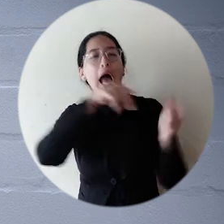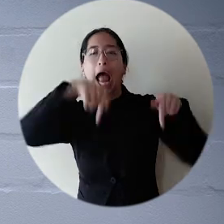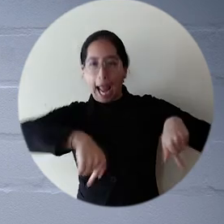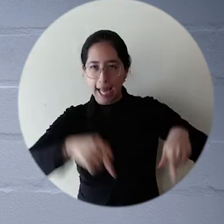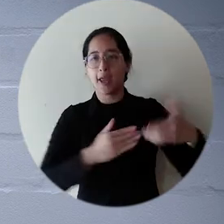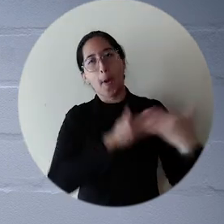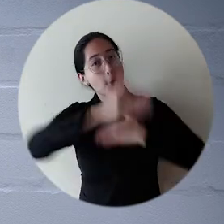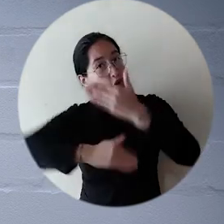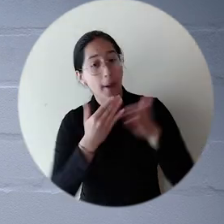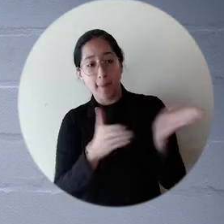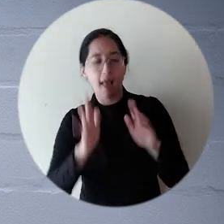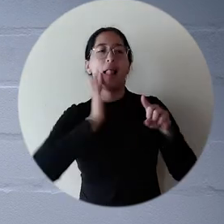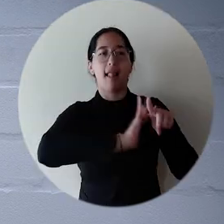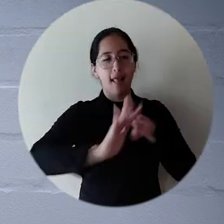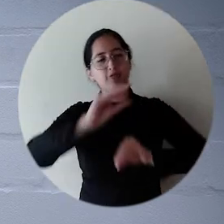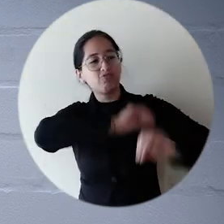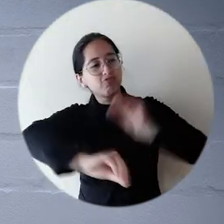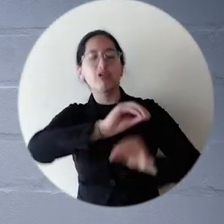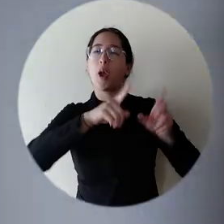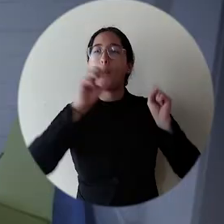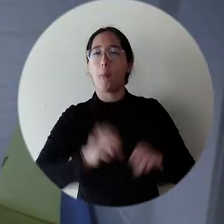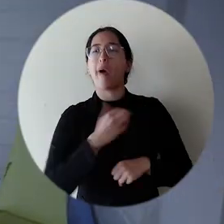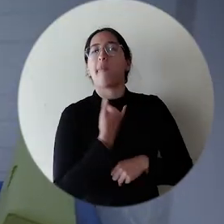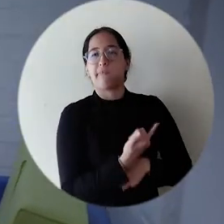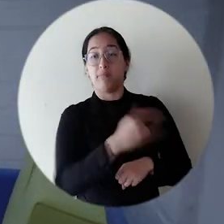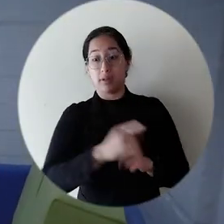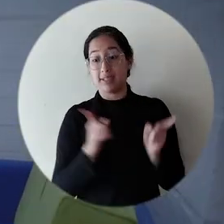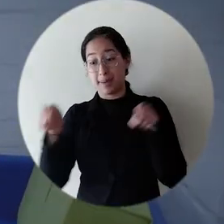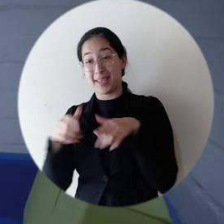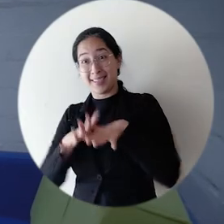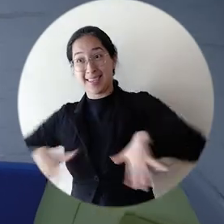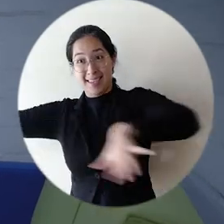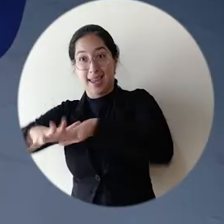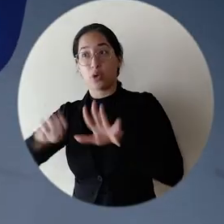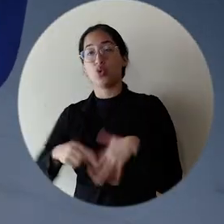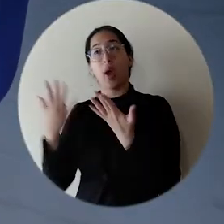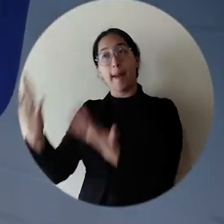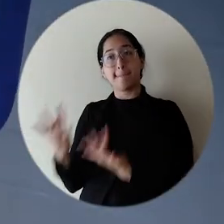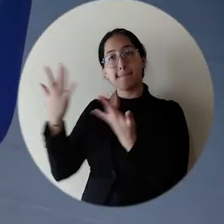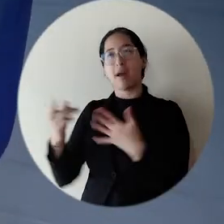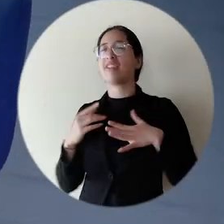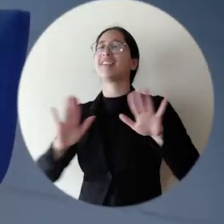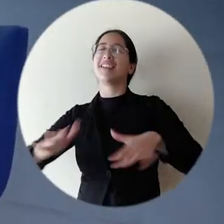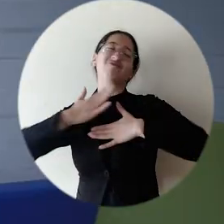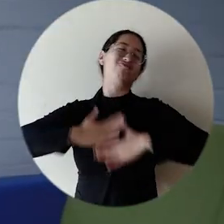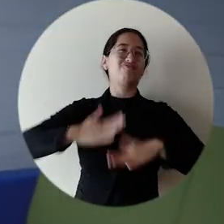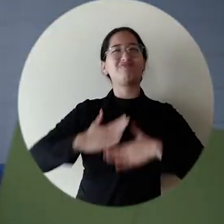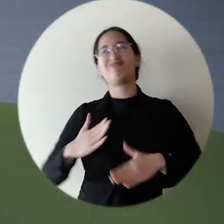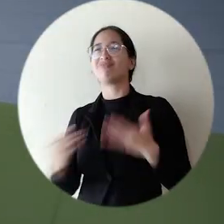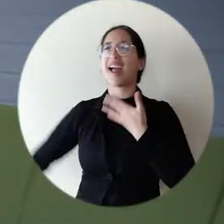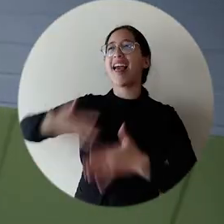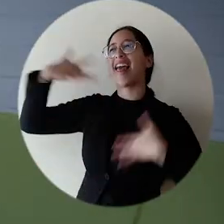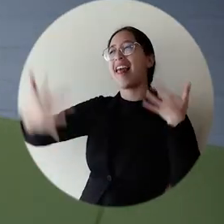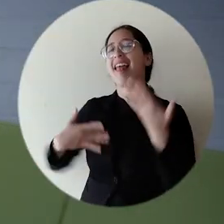podrán venir a realizar sus procesos de planificación. Contamos también con este espacio, esta sala de estar, donde podrán de manera cómoda